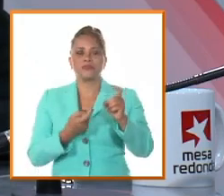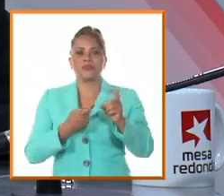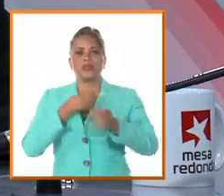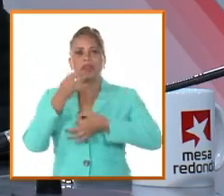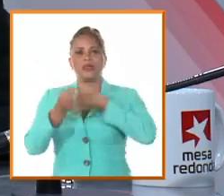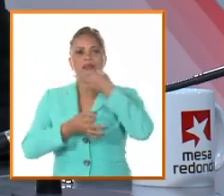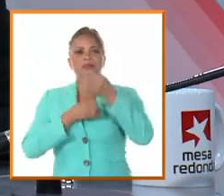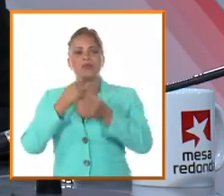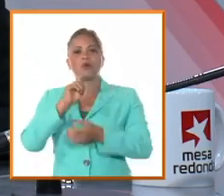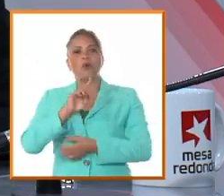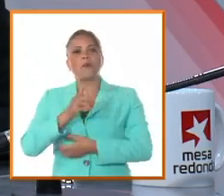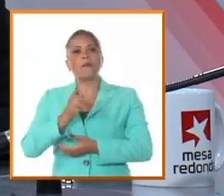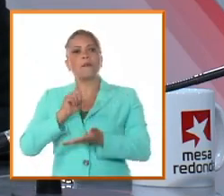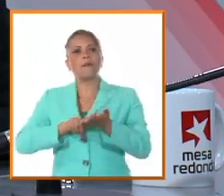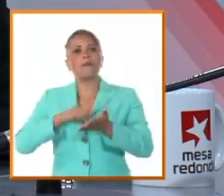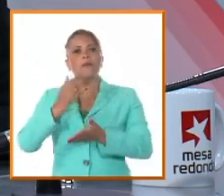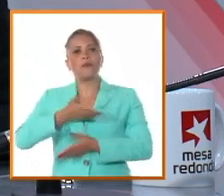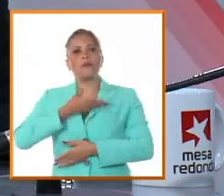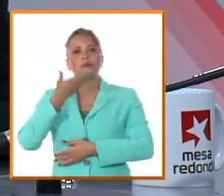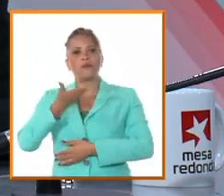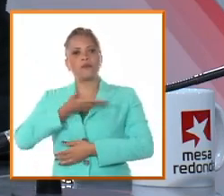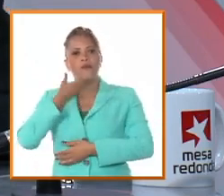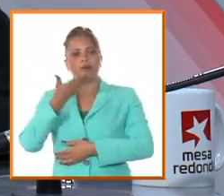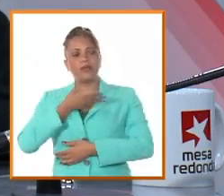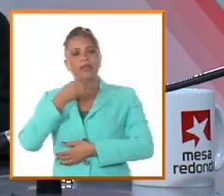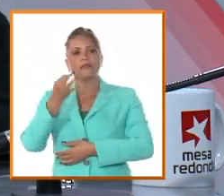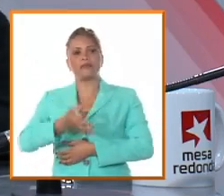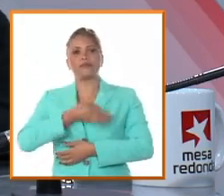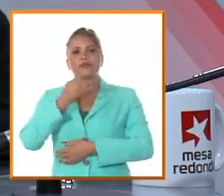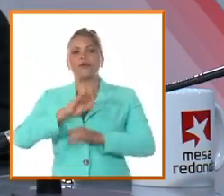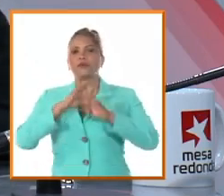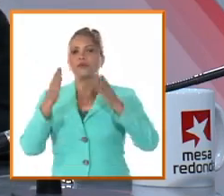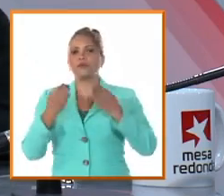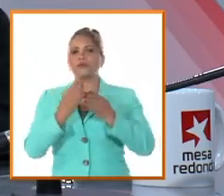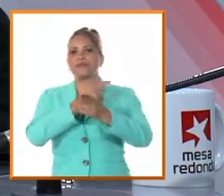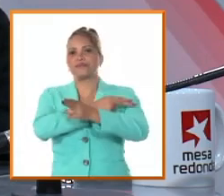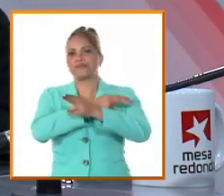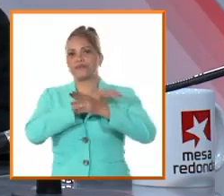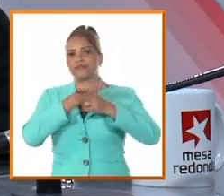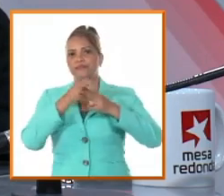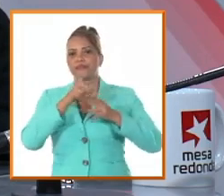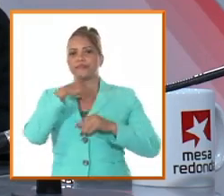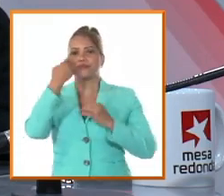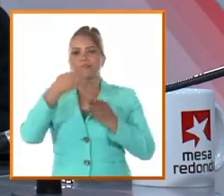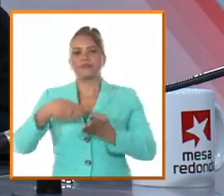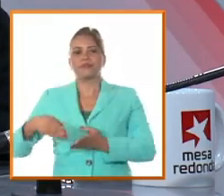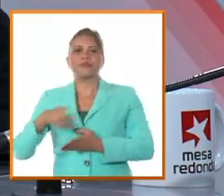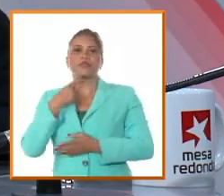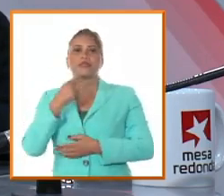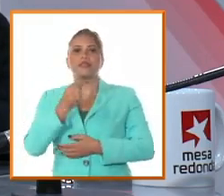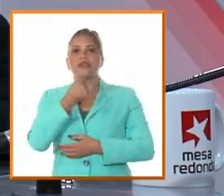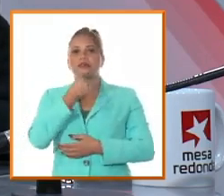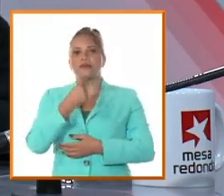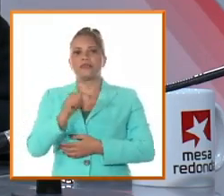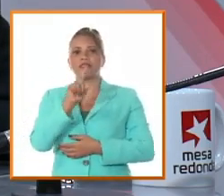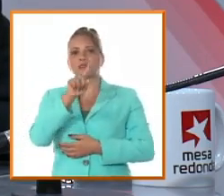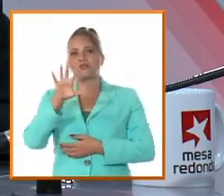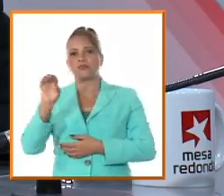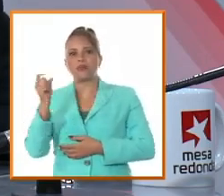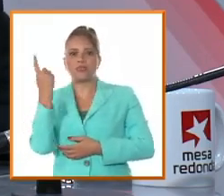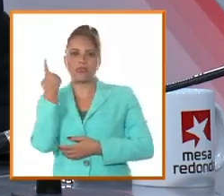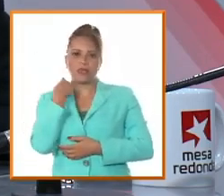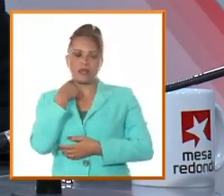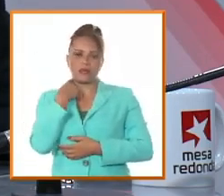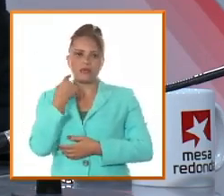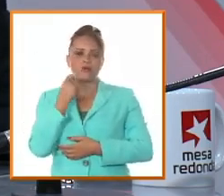describió poéticamente Rubén Martínez Villena los trágicos sucesos ocurridos hace 150 años, un día como hoy.